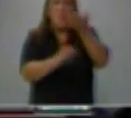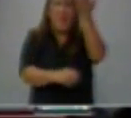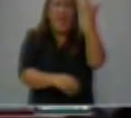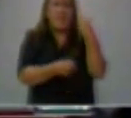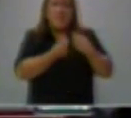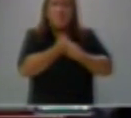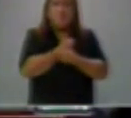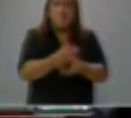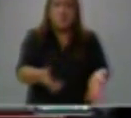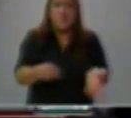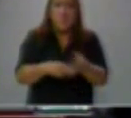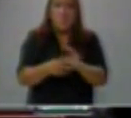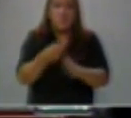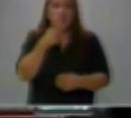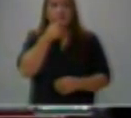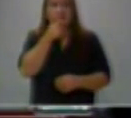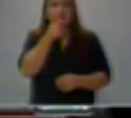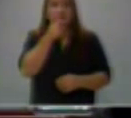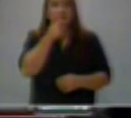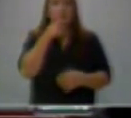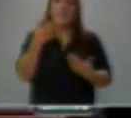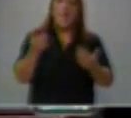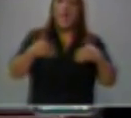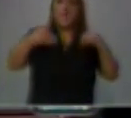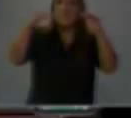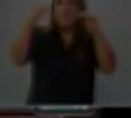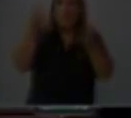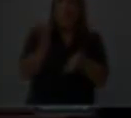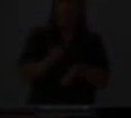de recesión a crecimiento. Gracias.